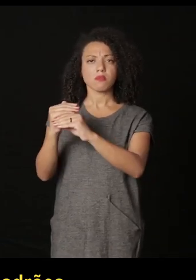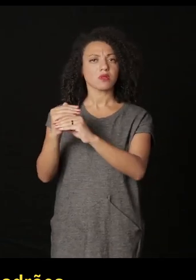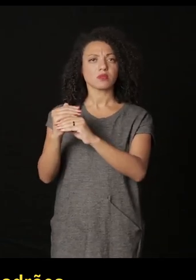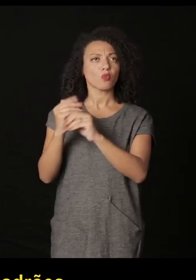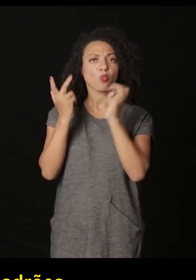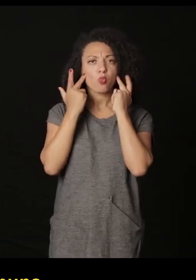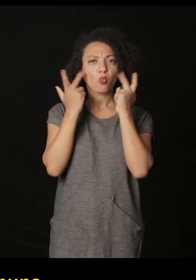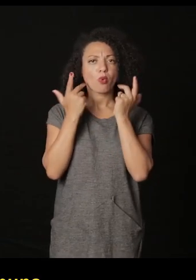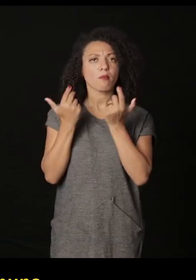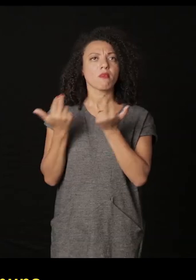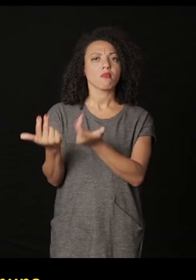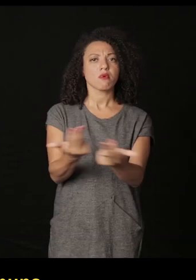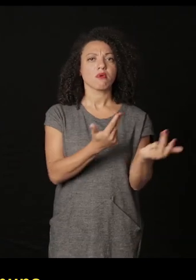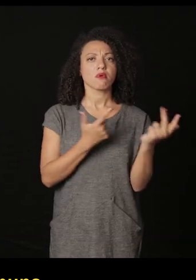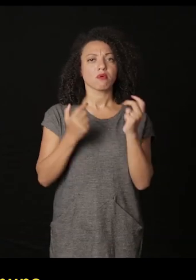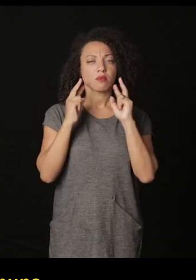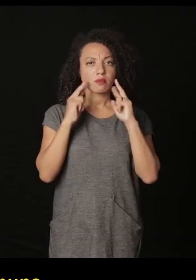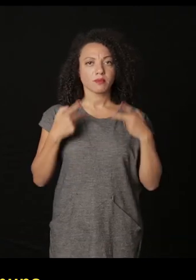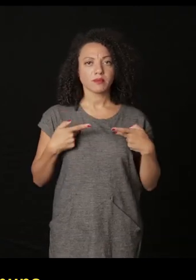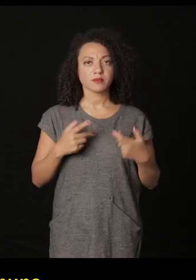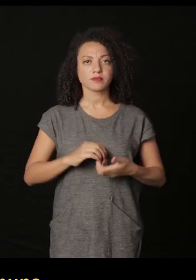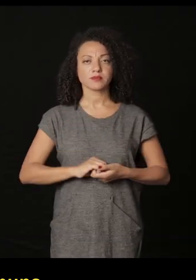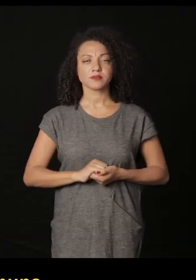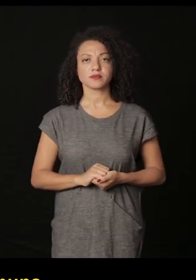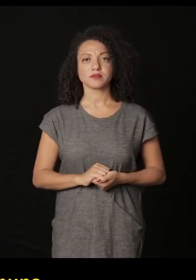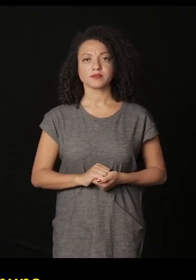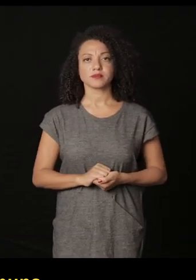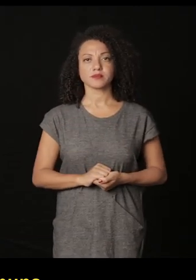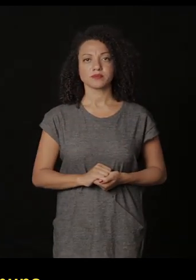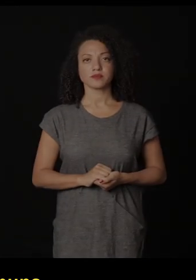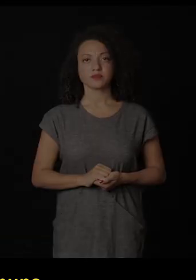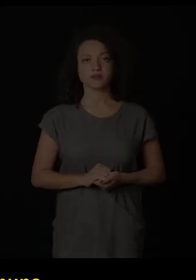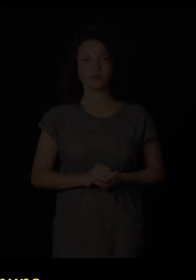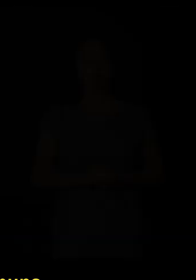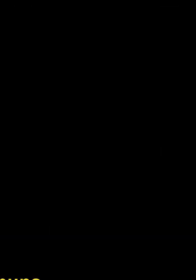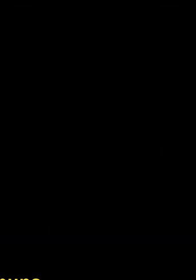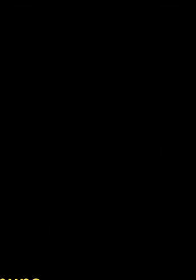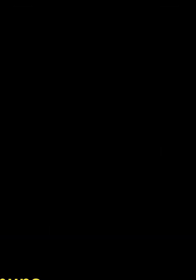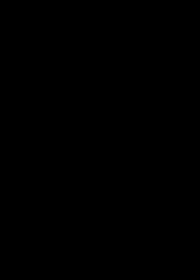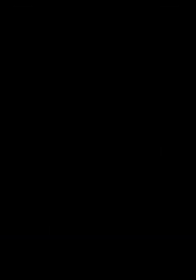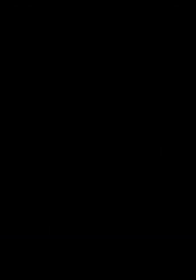del abuelo y son patrones pues bueno también comunes a todos los seres humanos